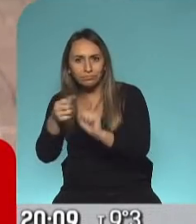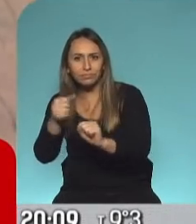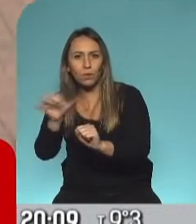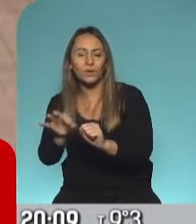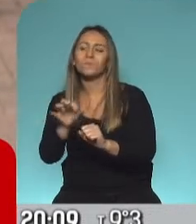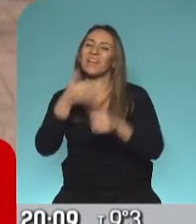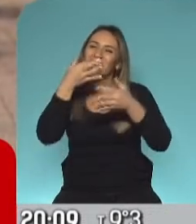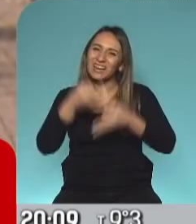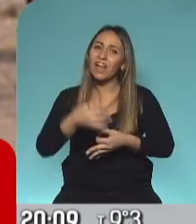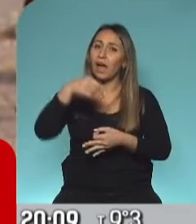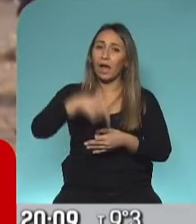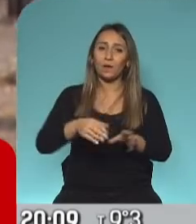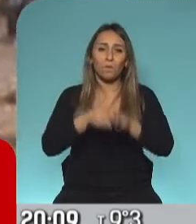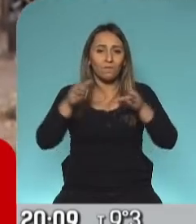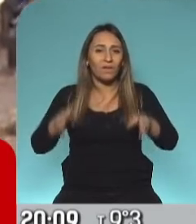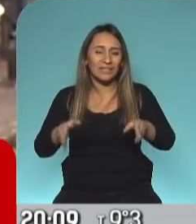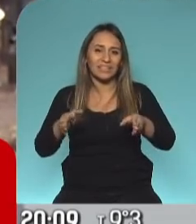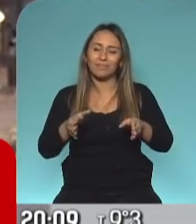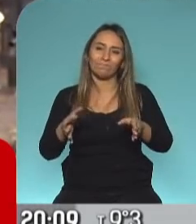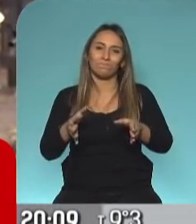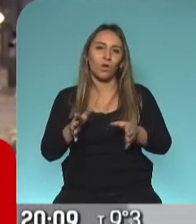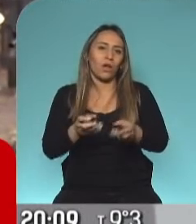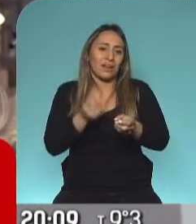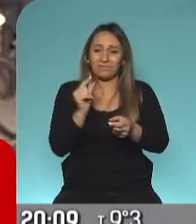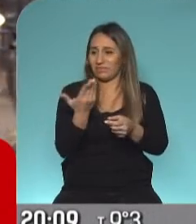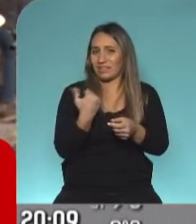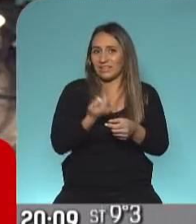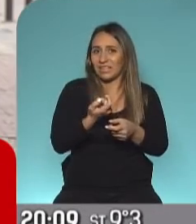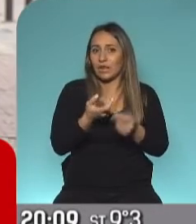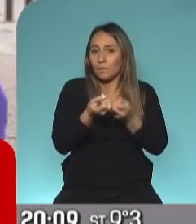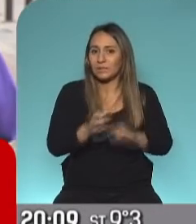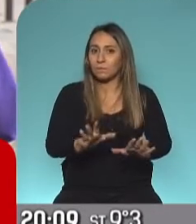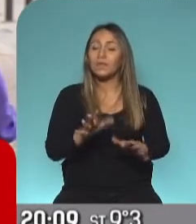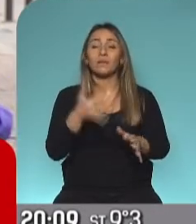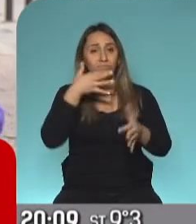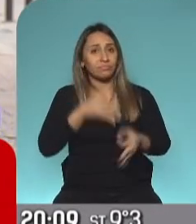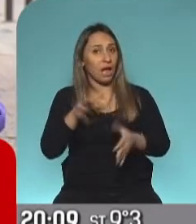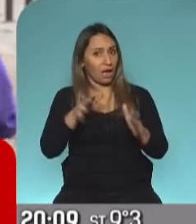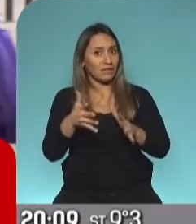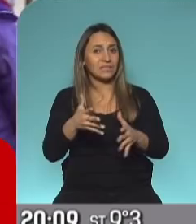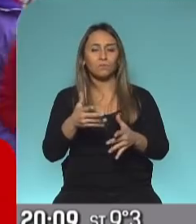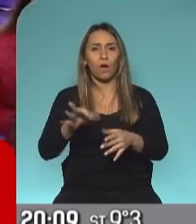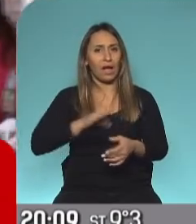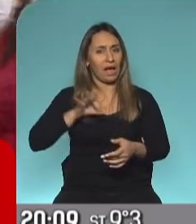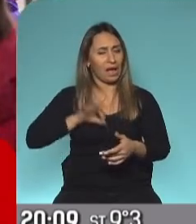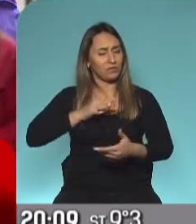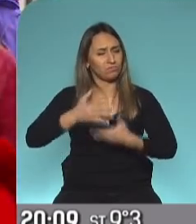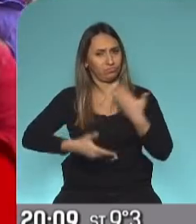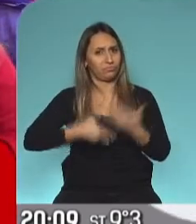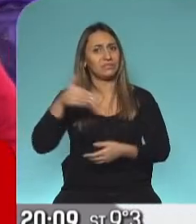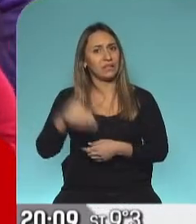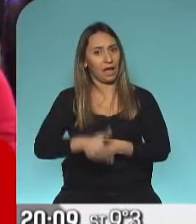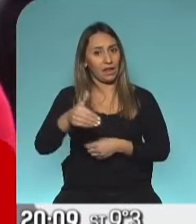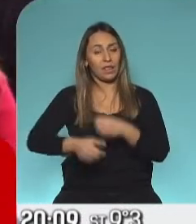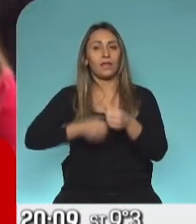fase muy inicial. Usted imagínese que muchas veces tarda muchos años para generar una vacuna. La